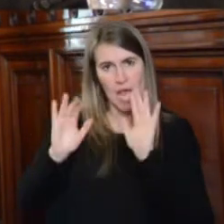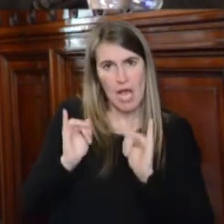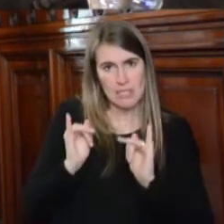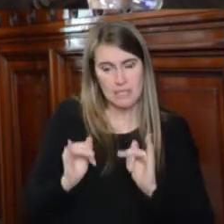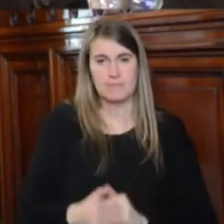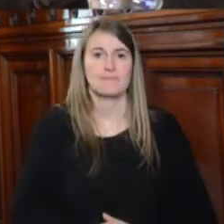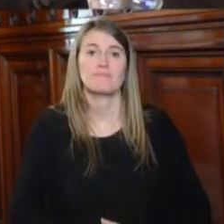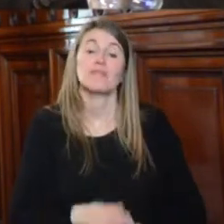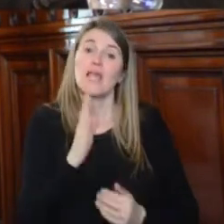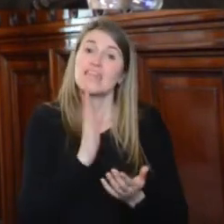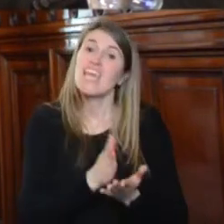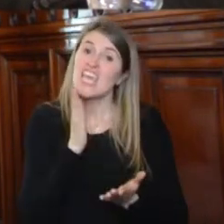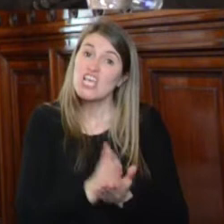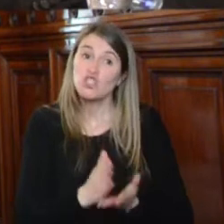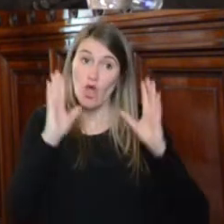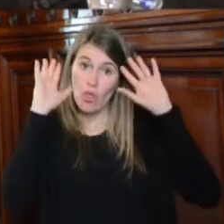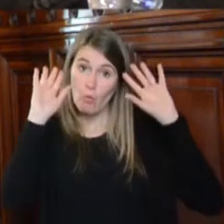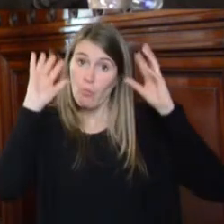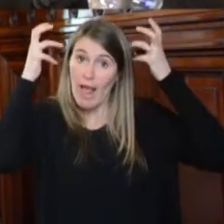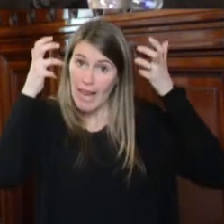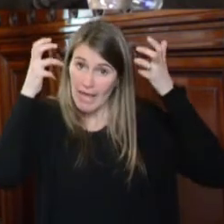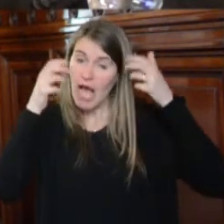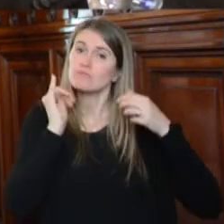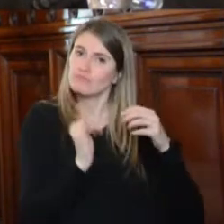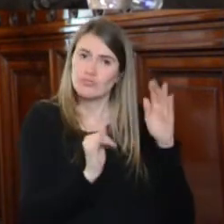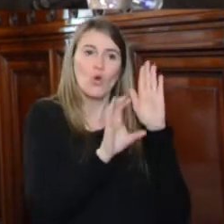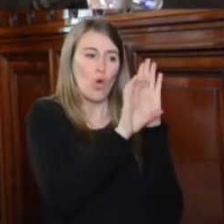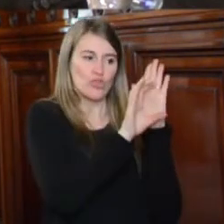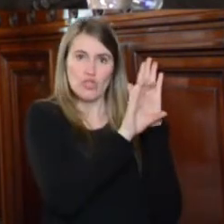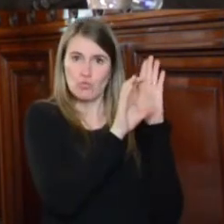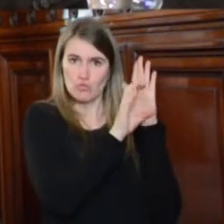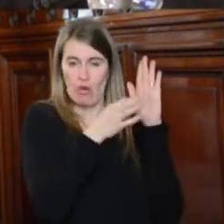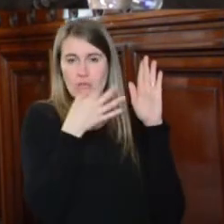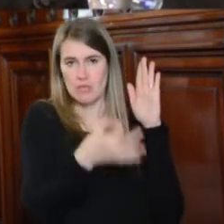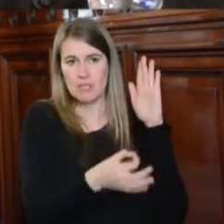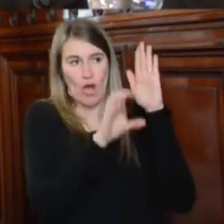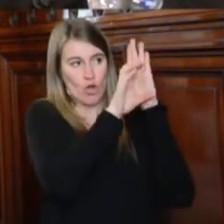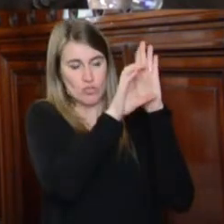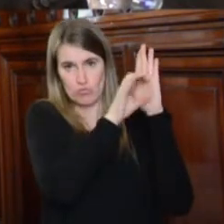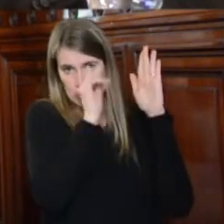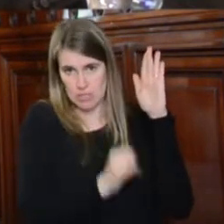que el derecho de huelga es un derecho constitucional que, como ahí dijeron